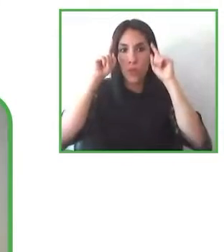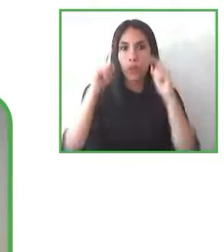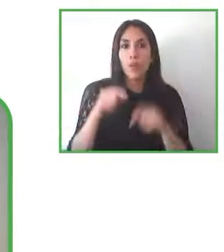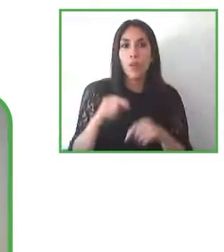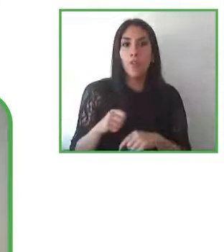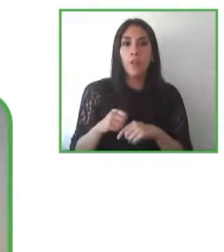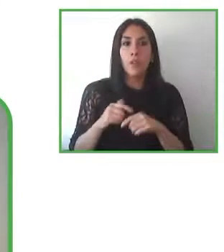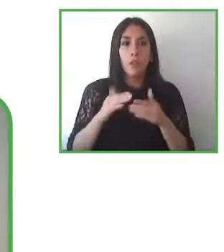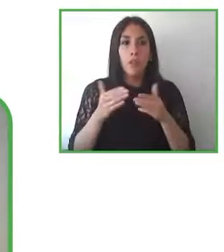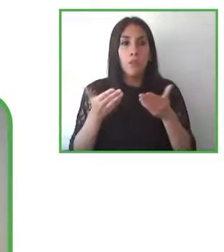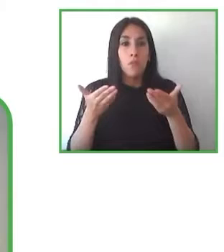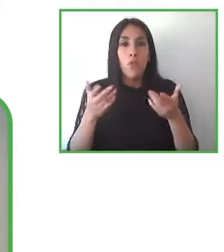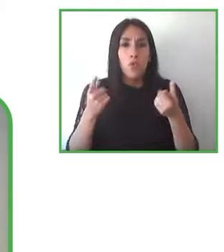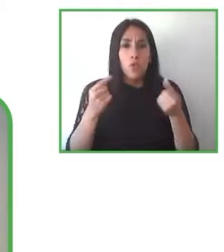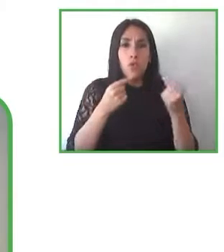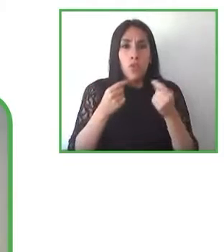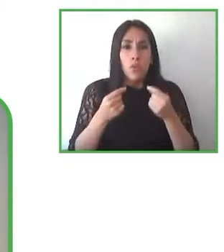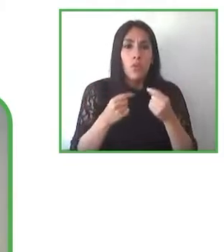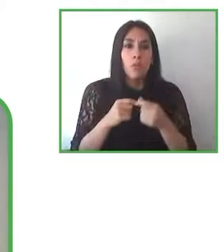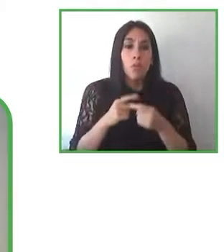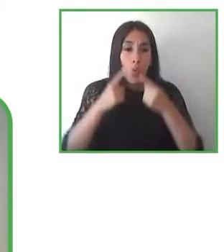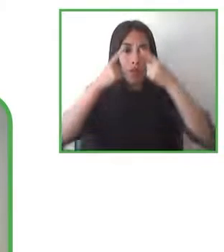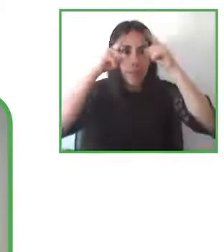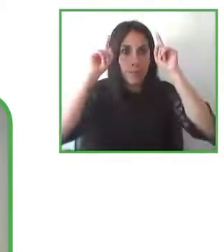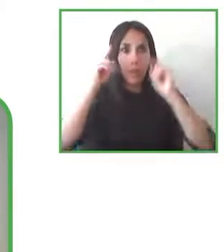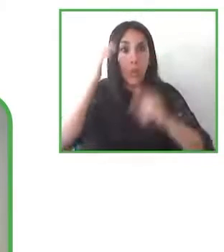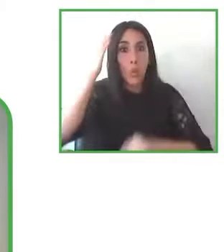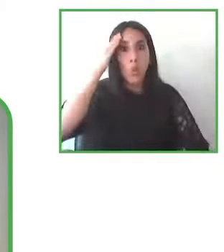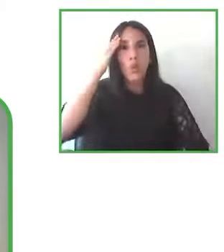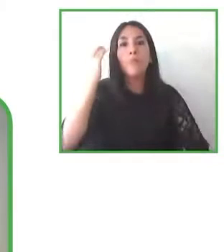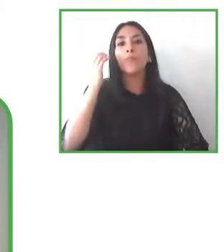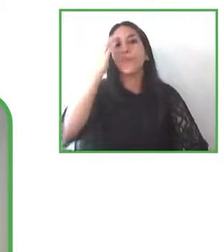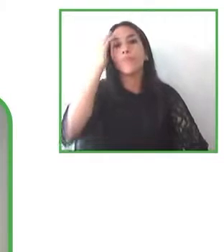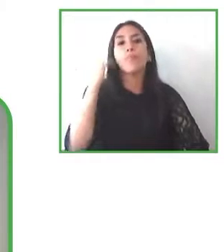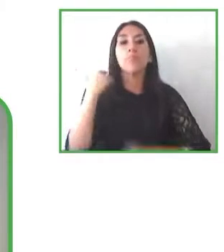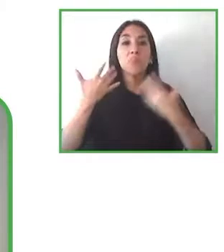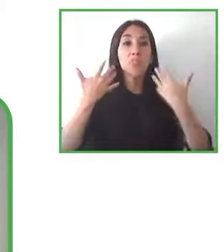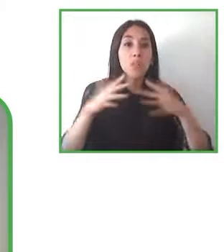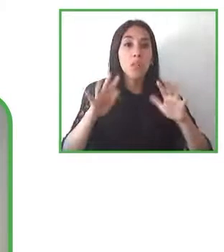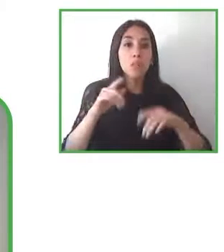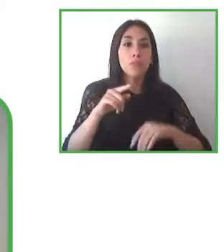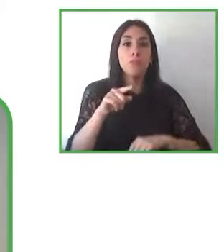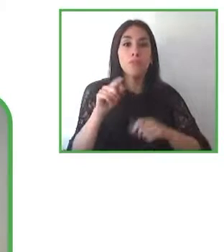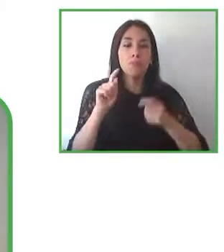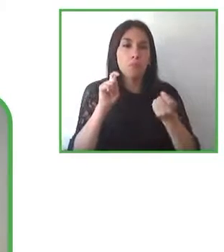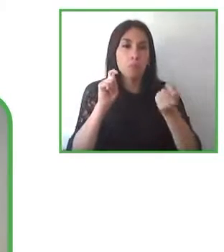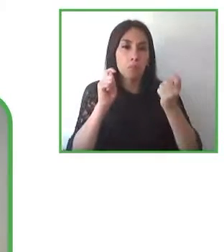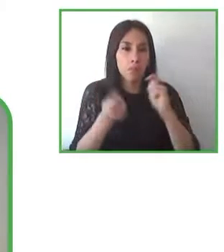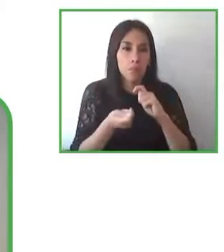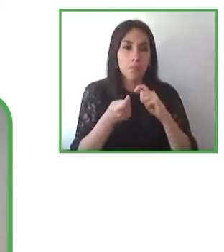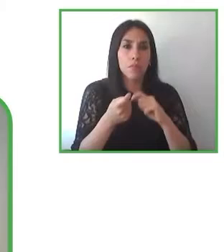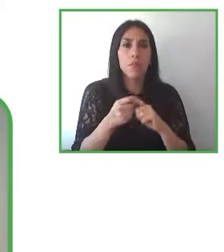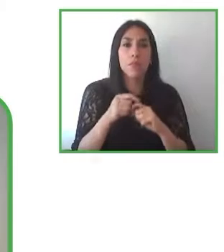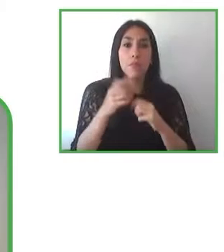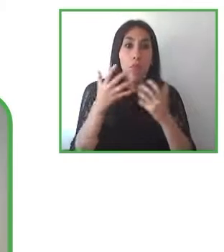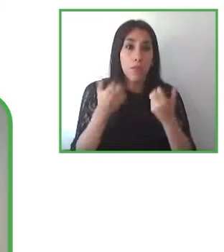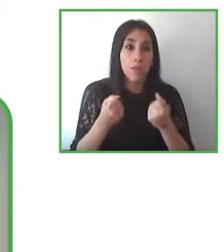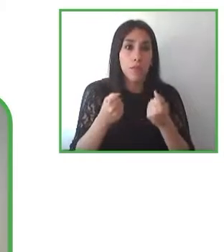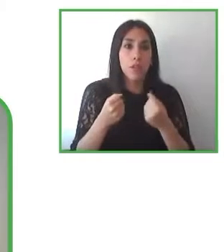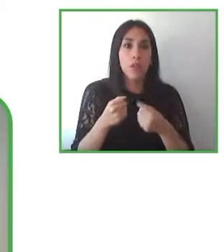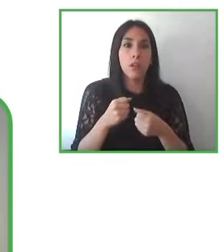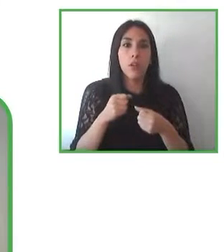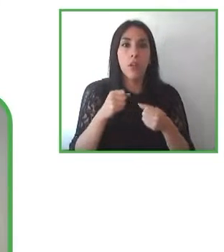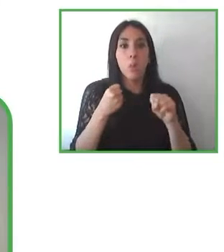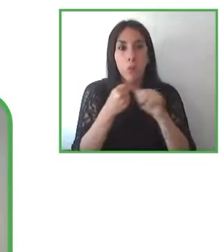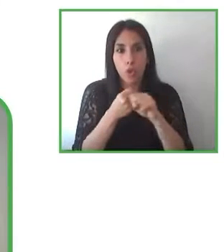adaptaciones curriculares deben existir e ir acompañadas con la accesibilidad física por supuesto y